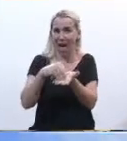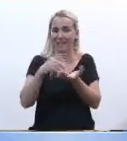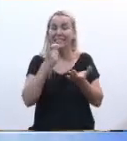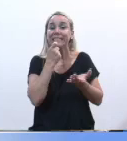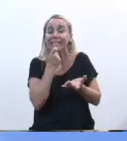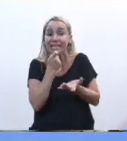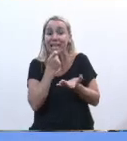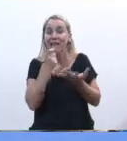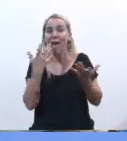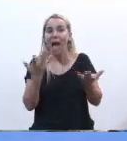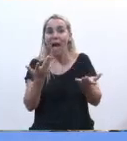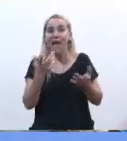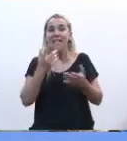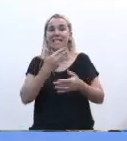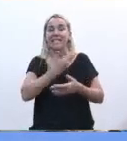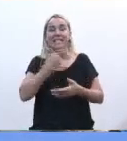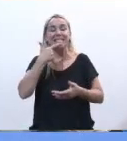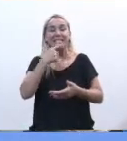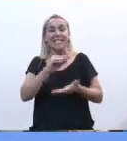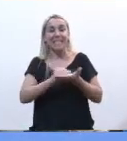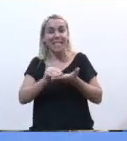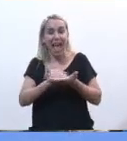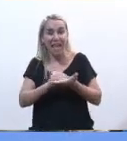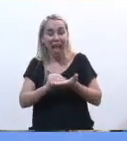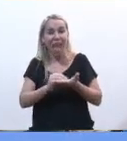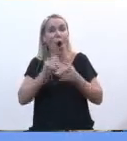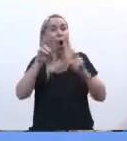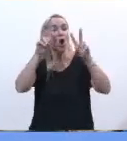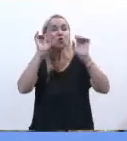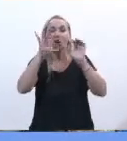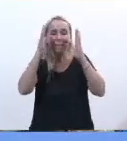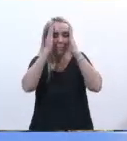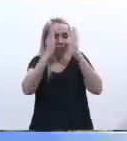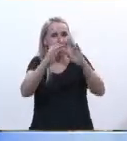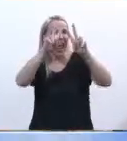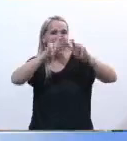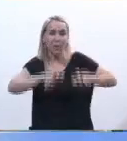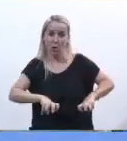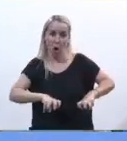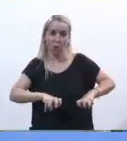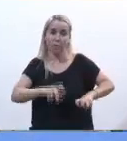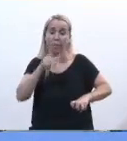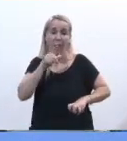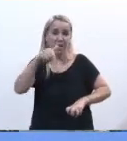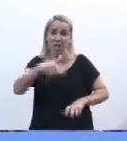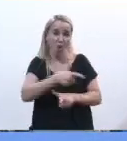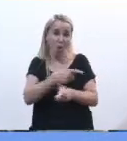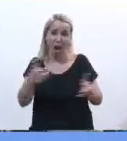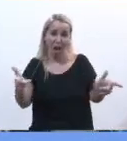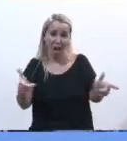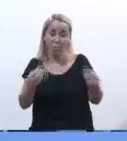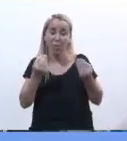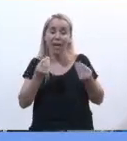hubiera comportado el Senado en su rol de revisión, cosa que pareciera que no va a ocurrir, porque por lo que